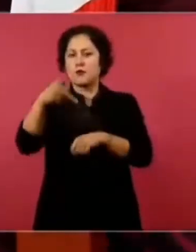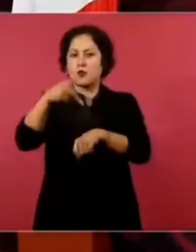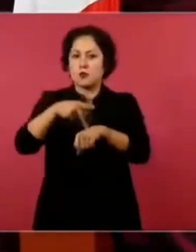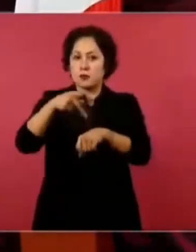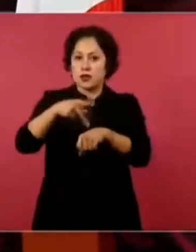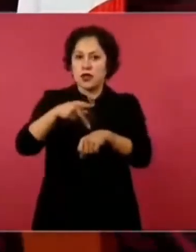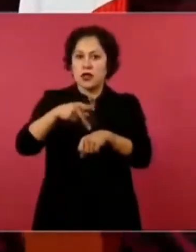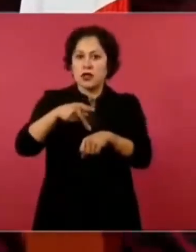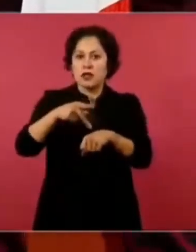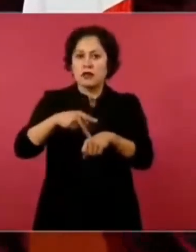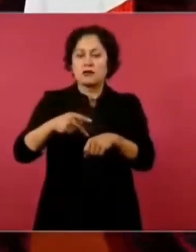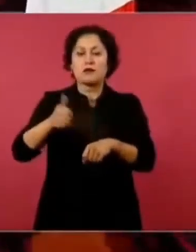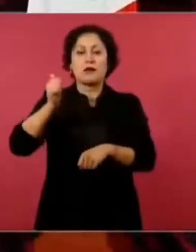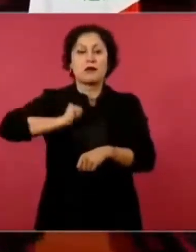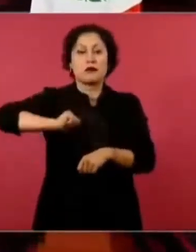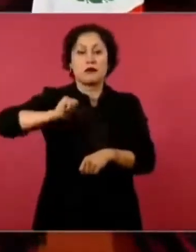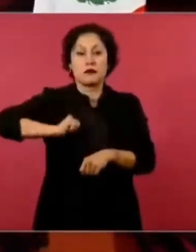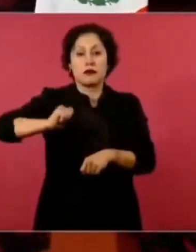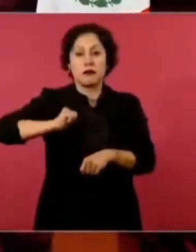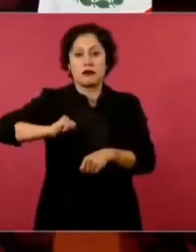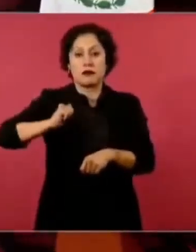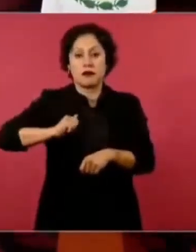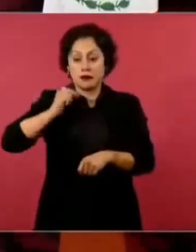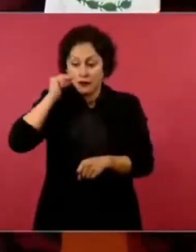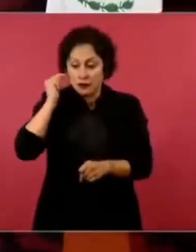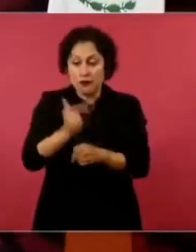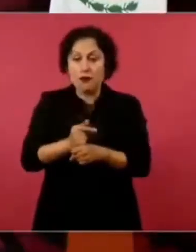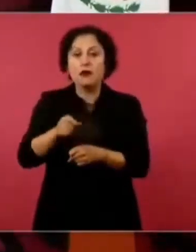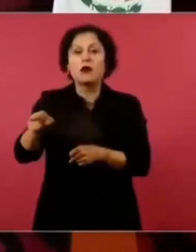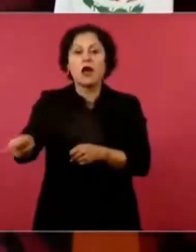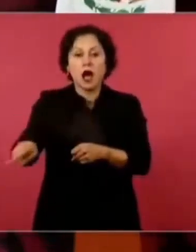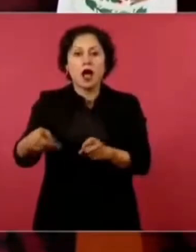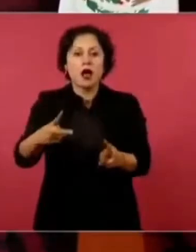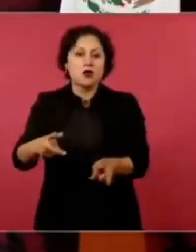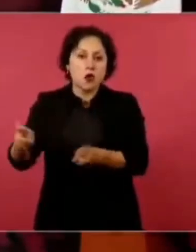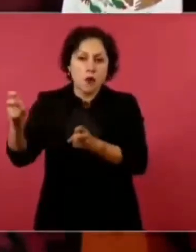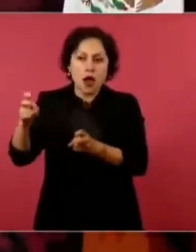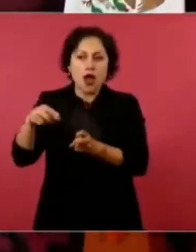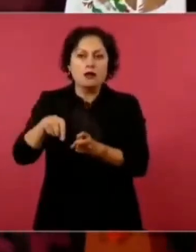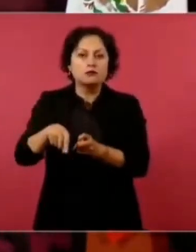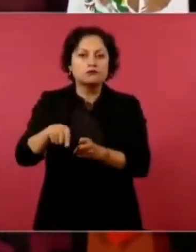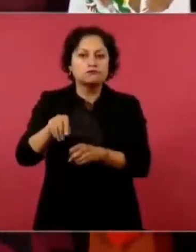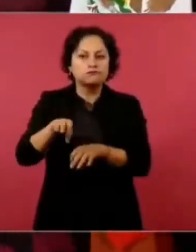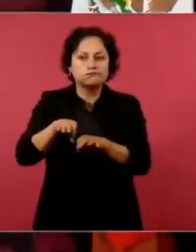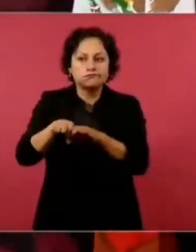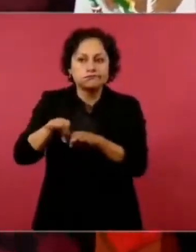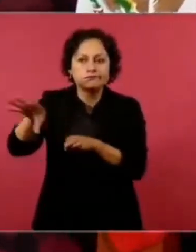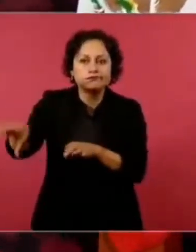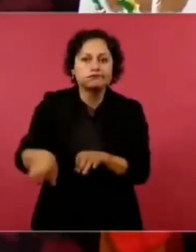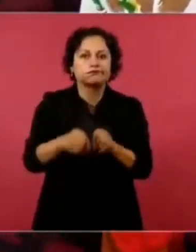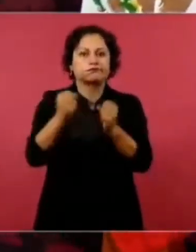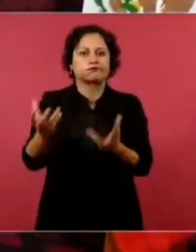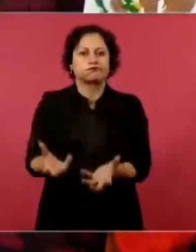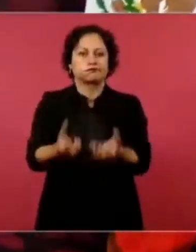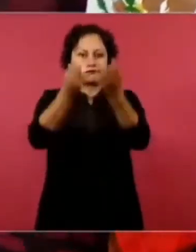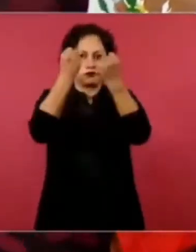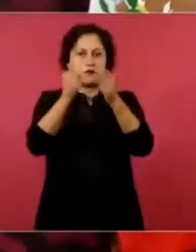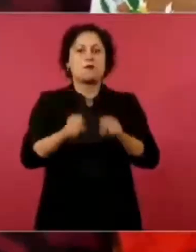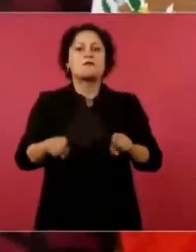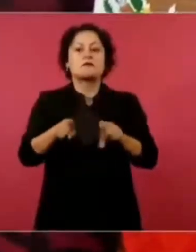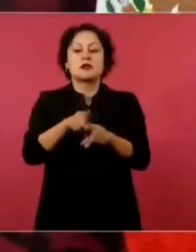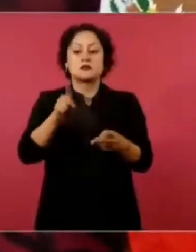y en rescate de documentos